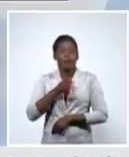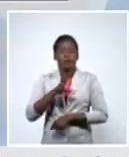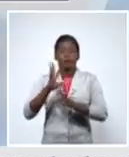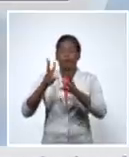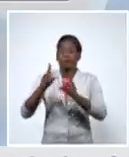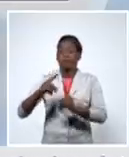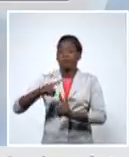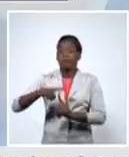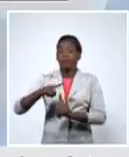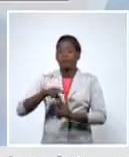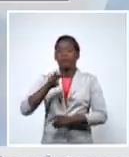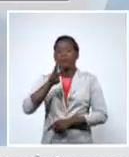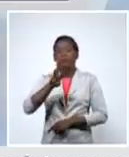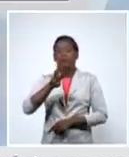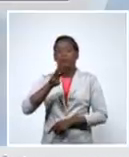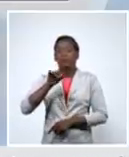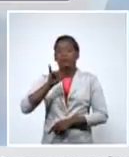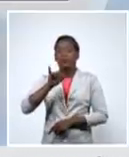de 365